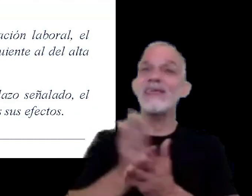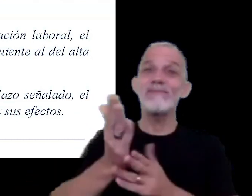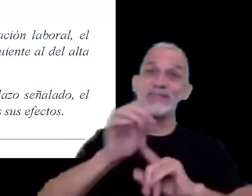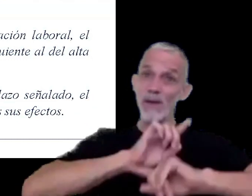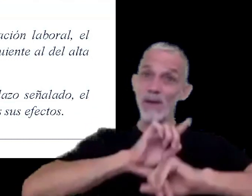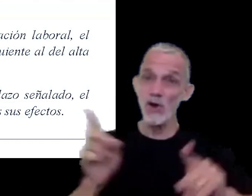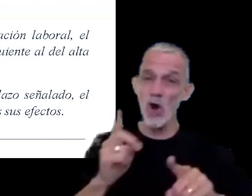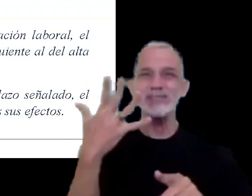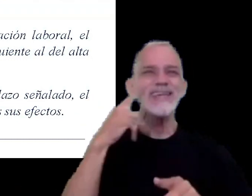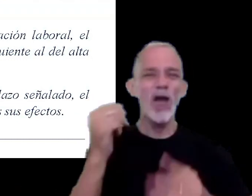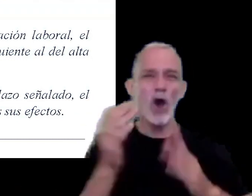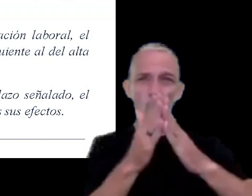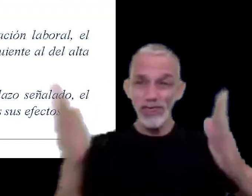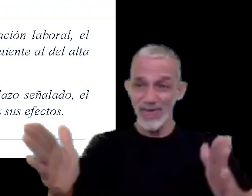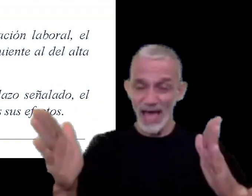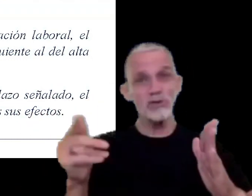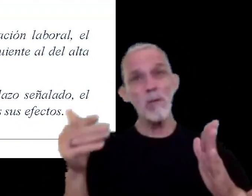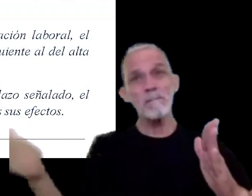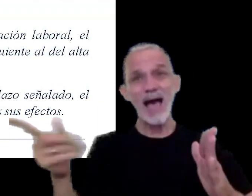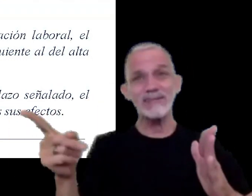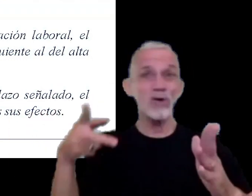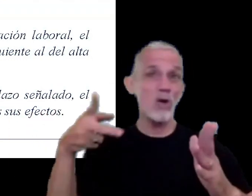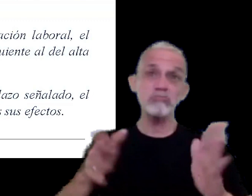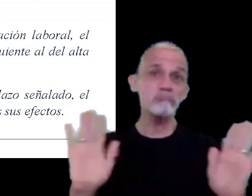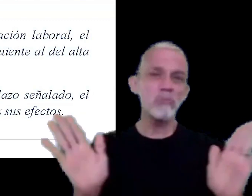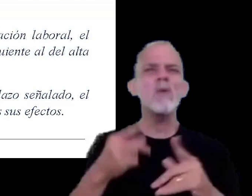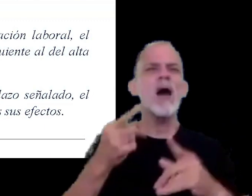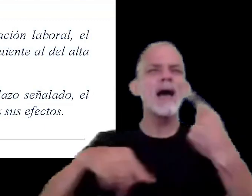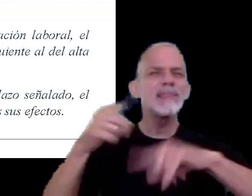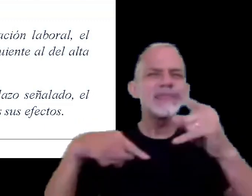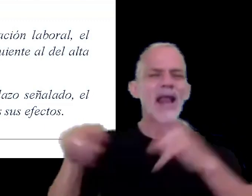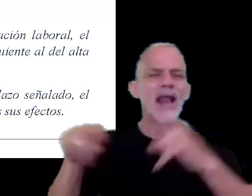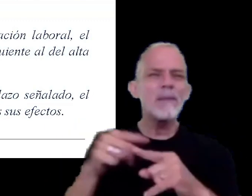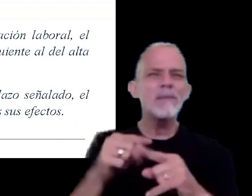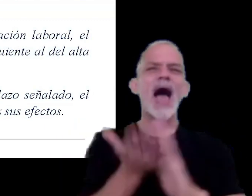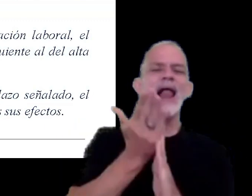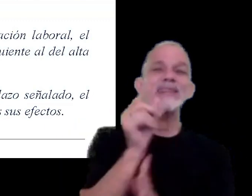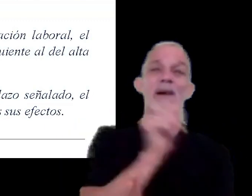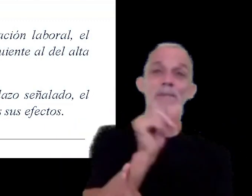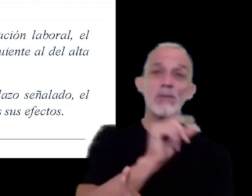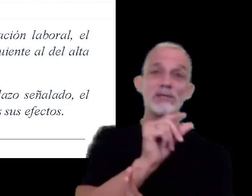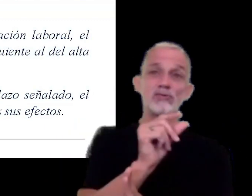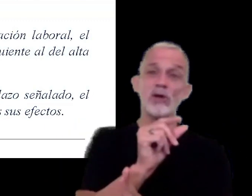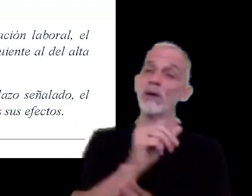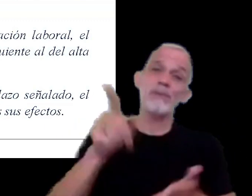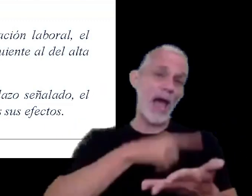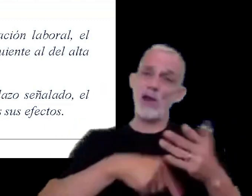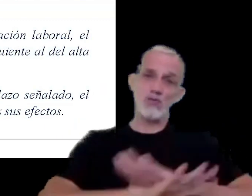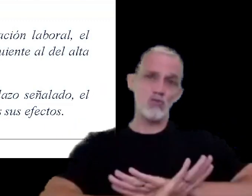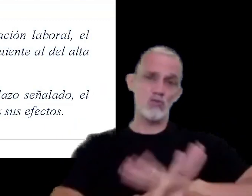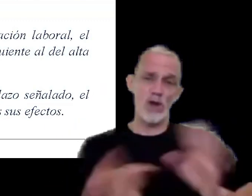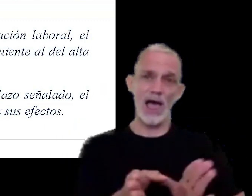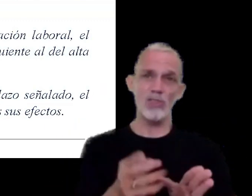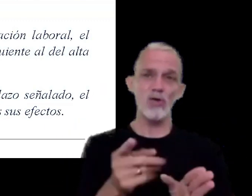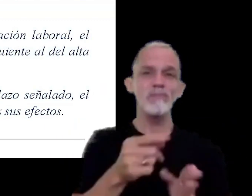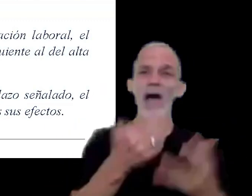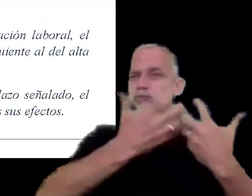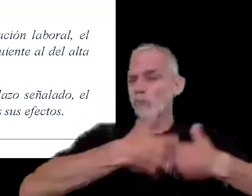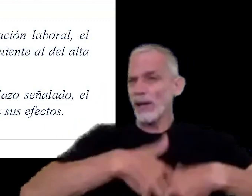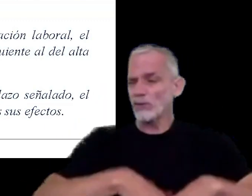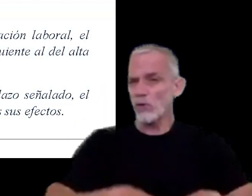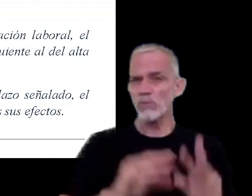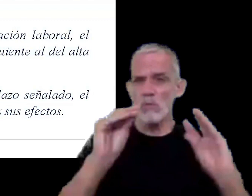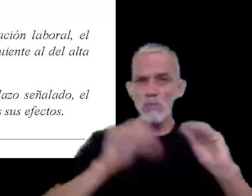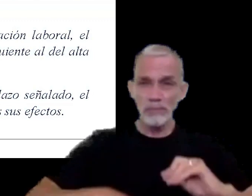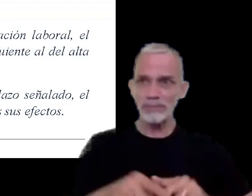dentro de este plazo de 5 días el trámite de alta provisoria es anulado de manera automática perdiendo